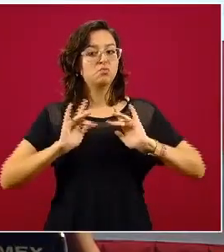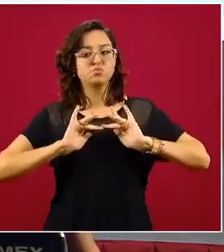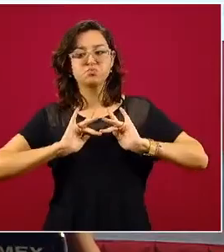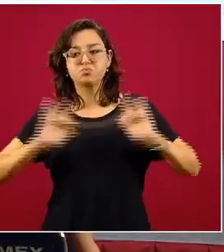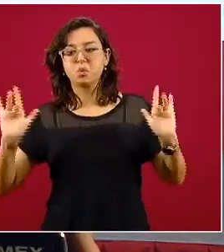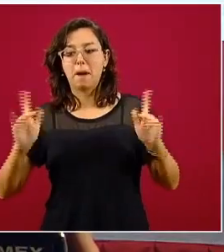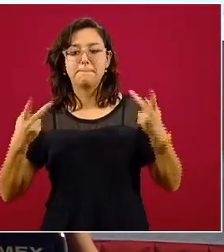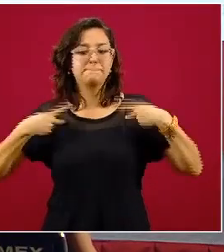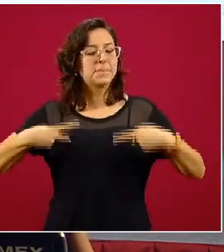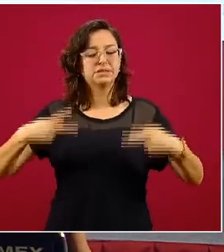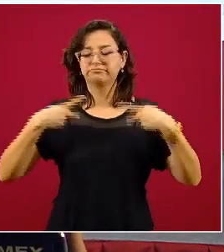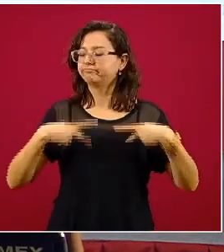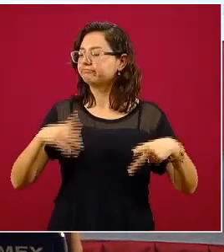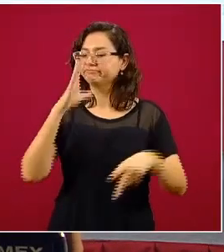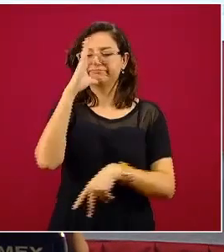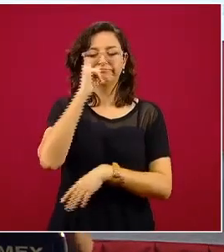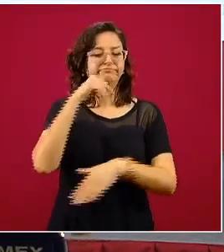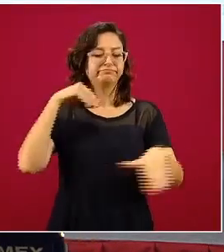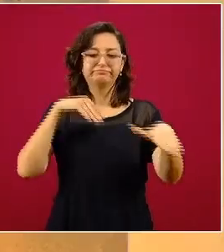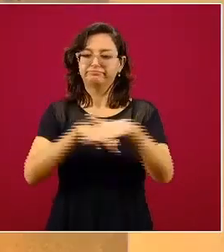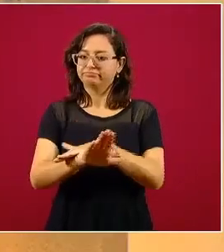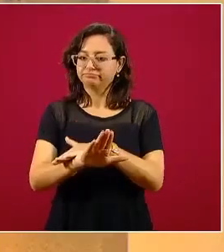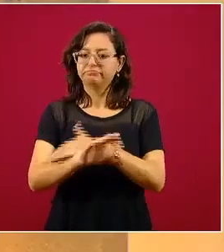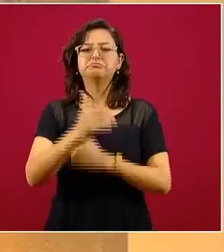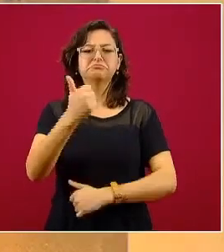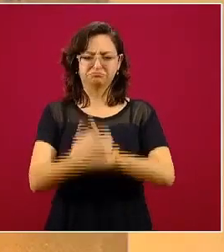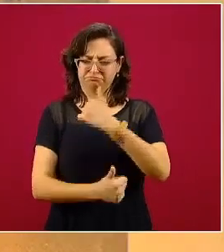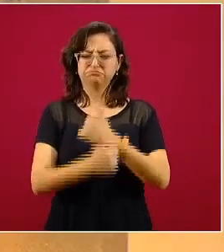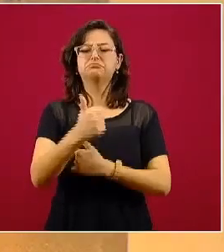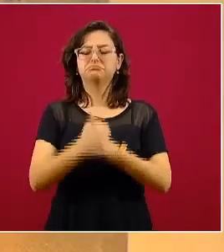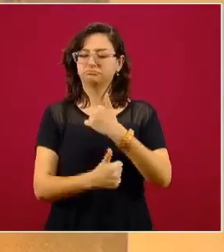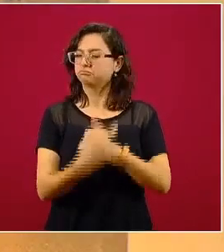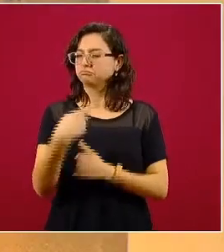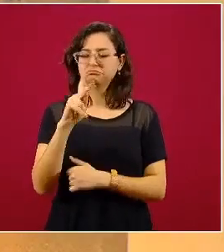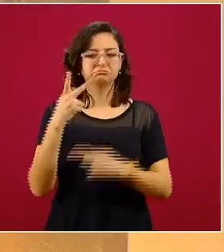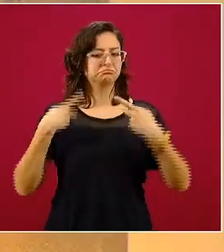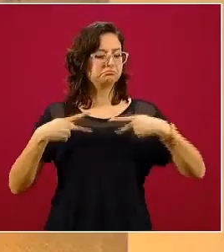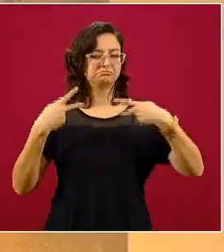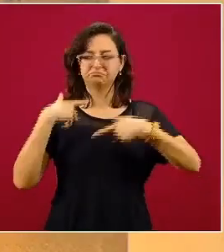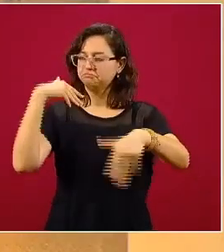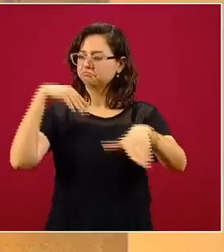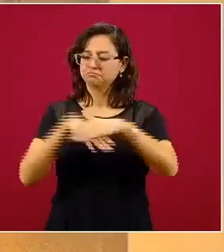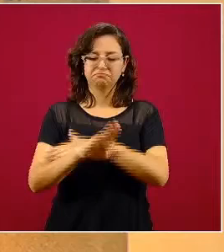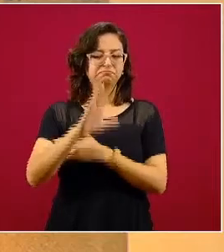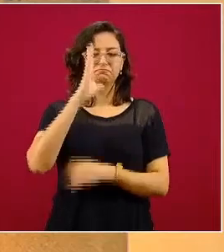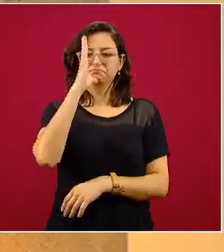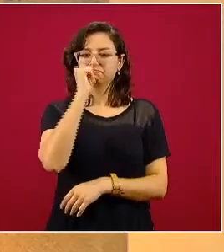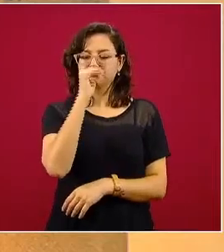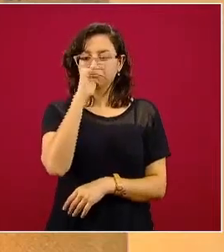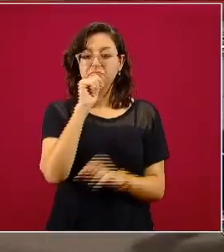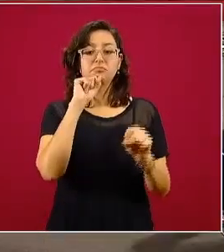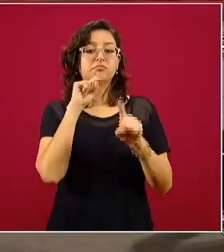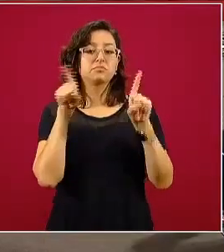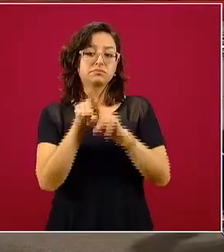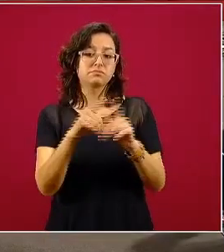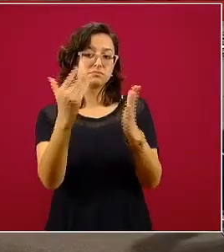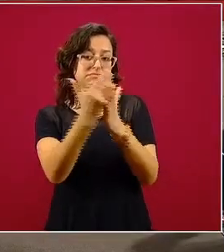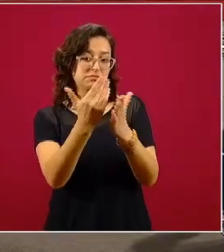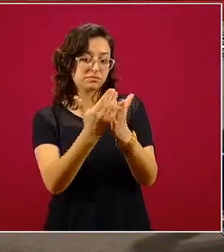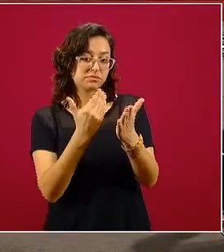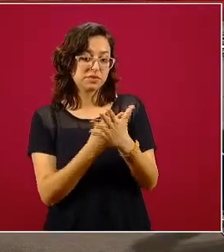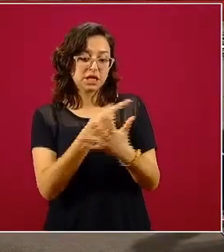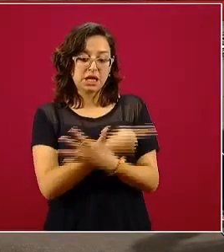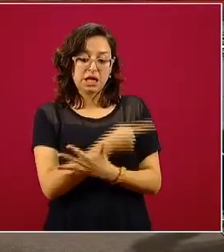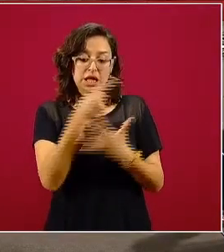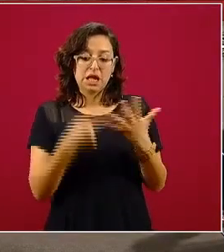presencia de personas y con los lineamientos y de alguna manera los procedimientos que las